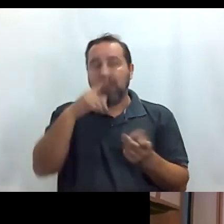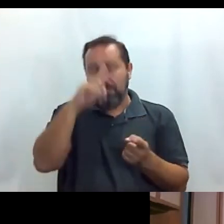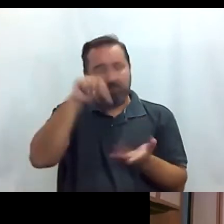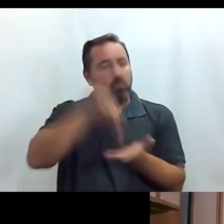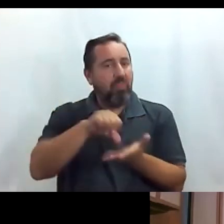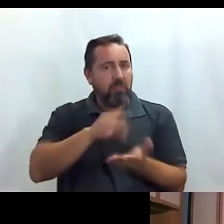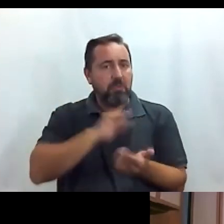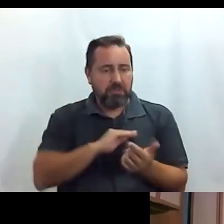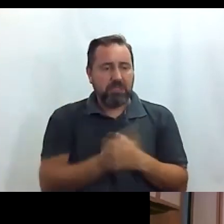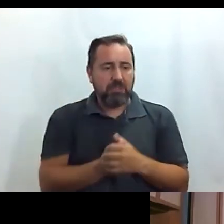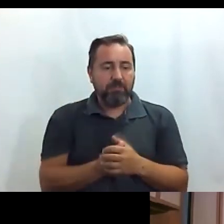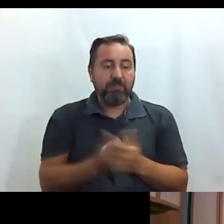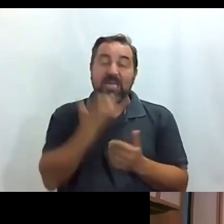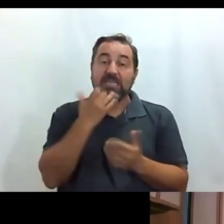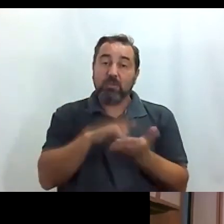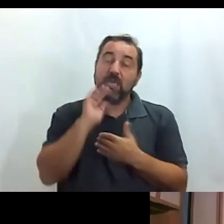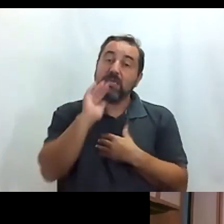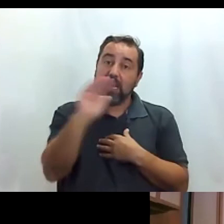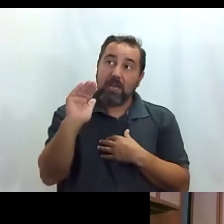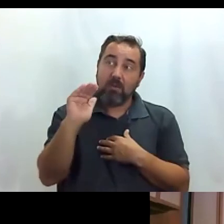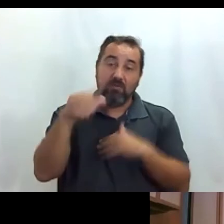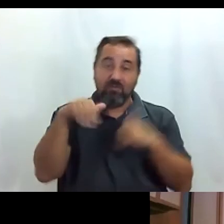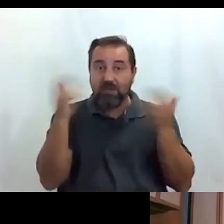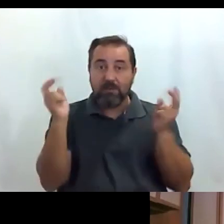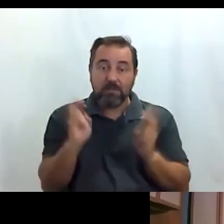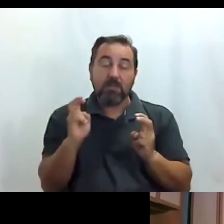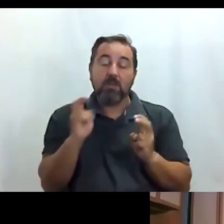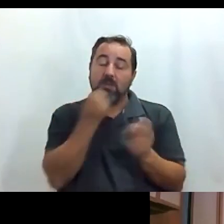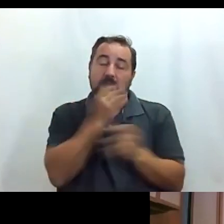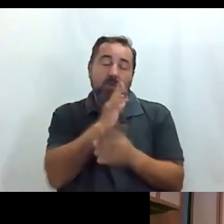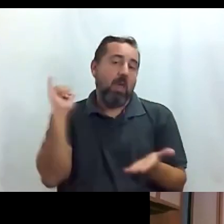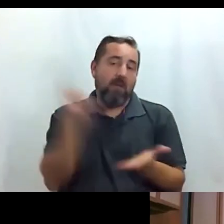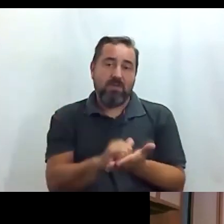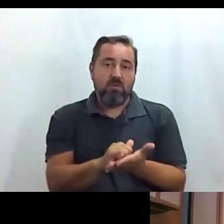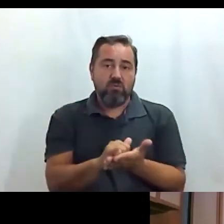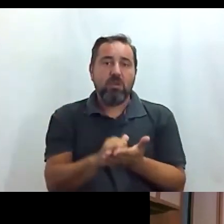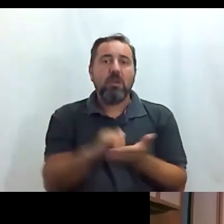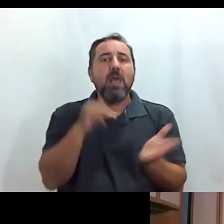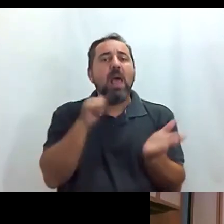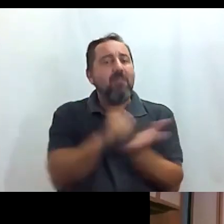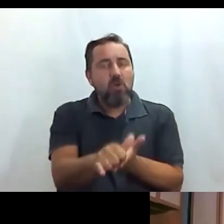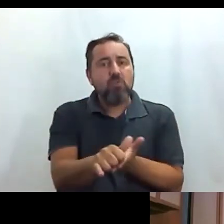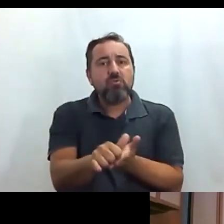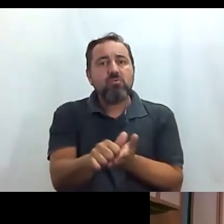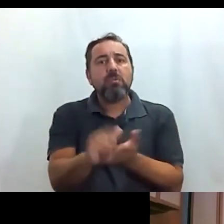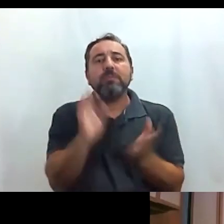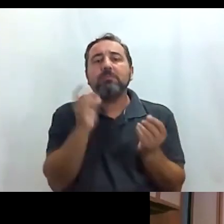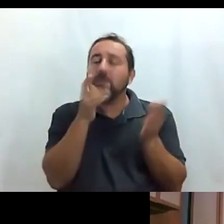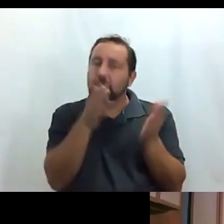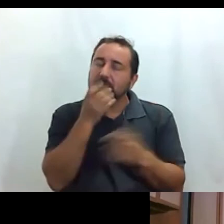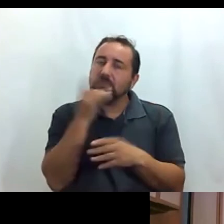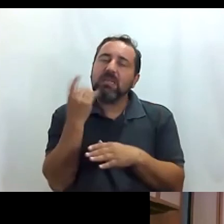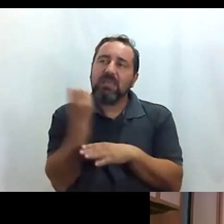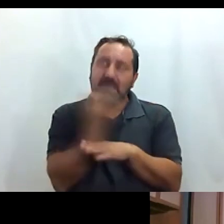si vienes del extranjero evidentemente el avión pero yo recomendaría el tren y sobre todo el AVE